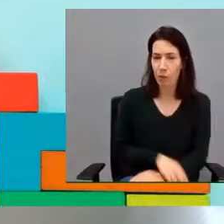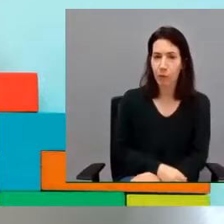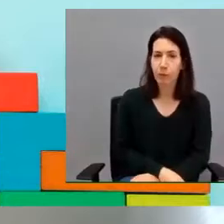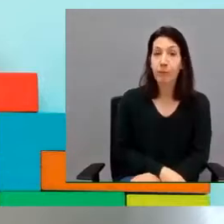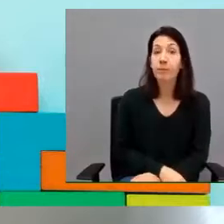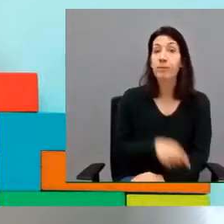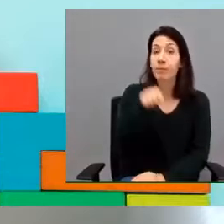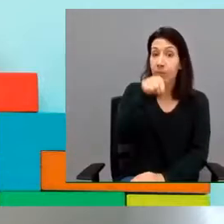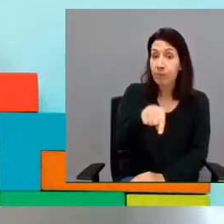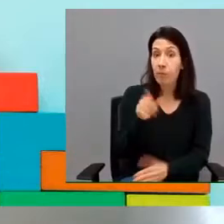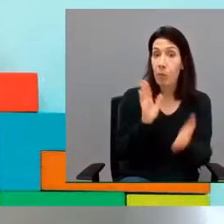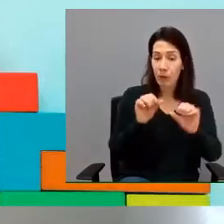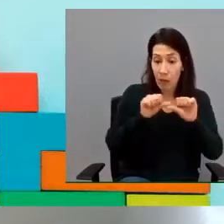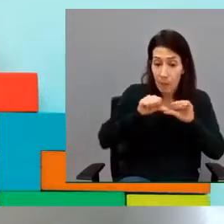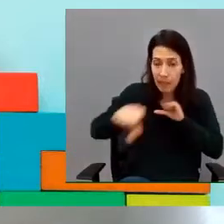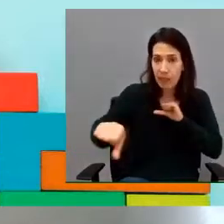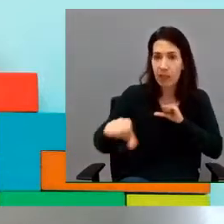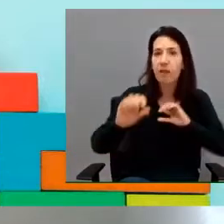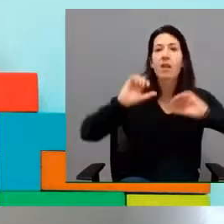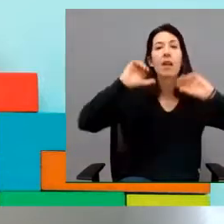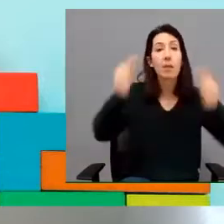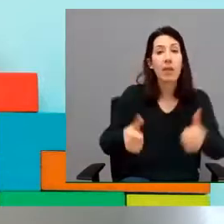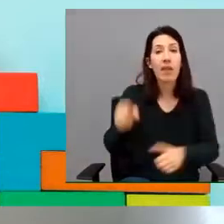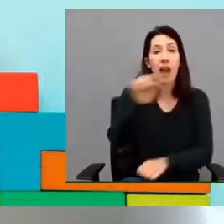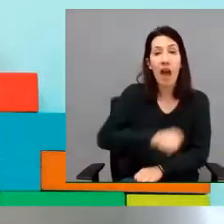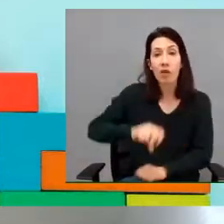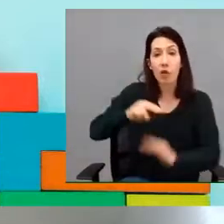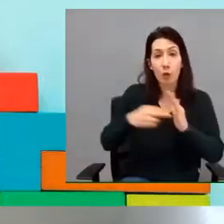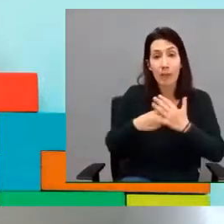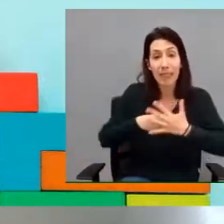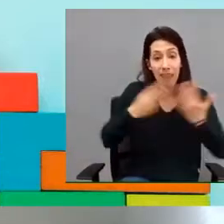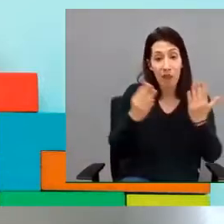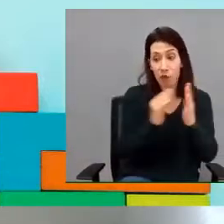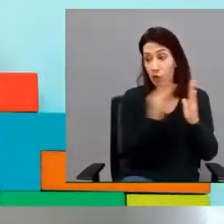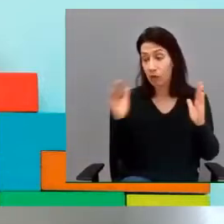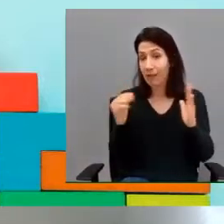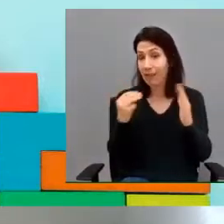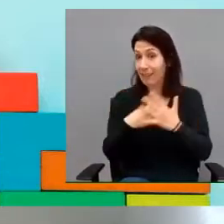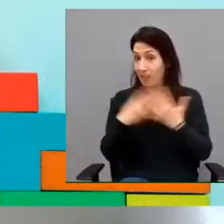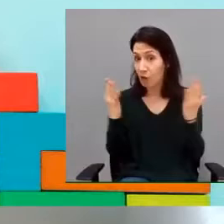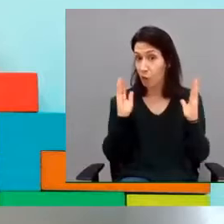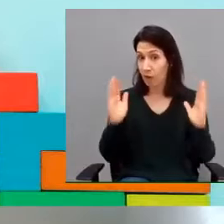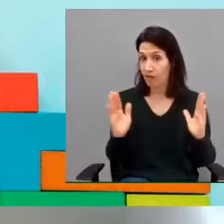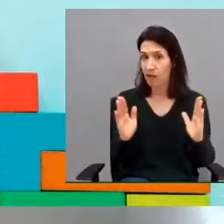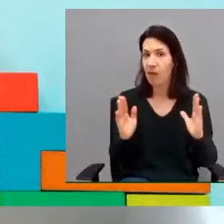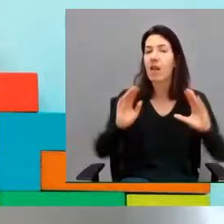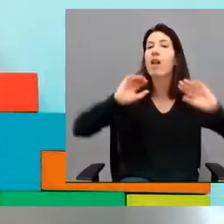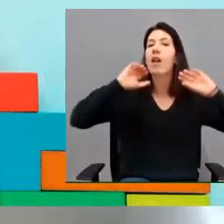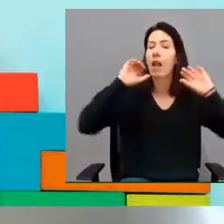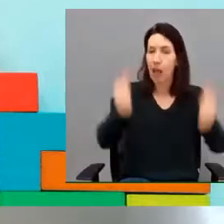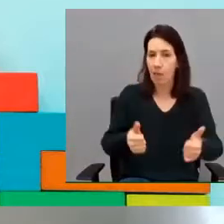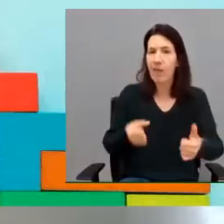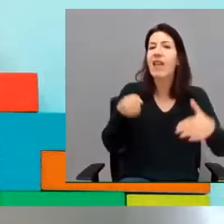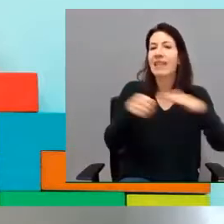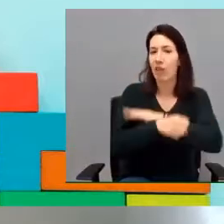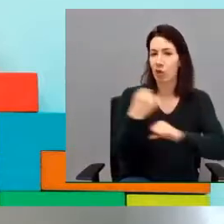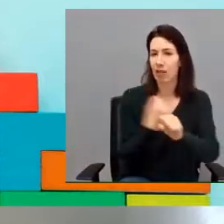momento, empezamos en el 2018-19, se producen las primeras inserciones laborales.